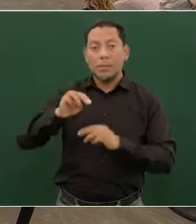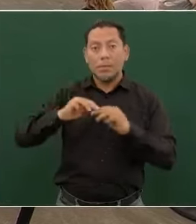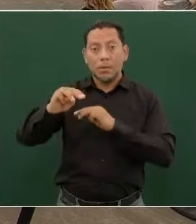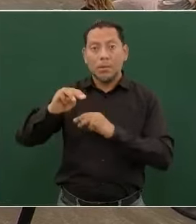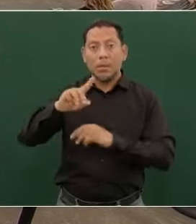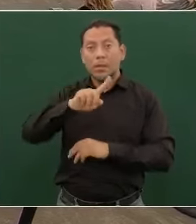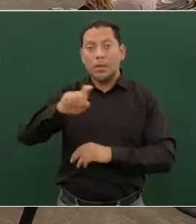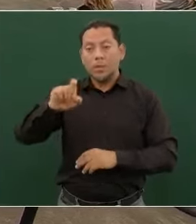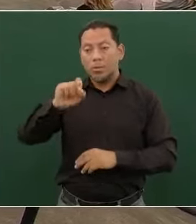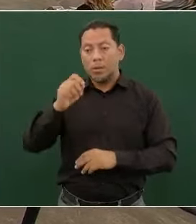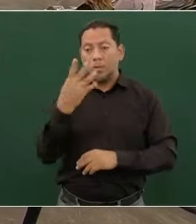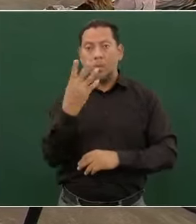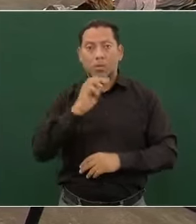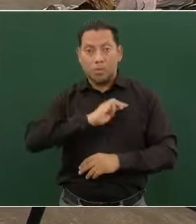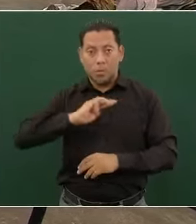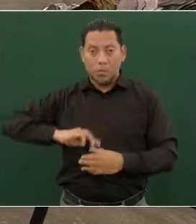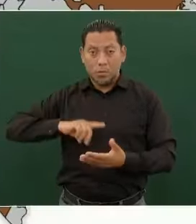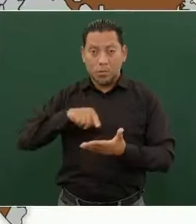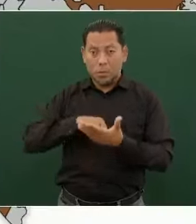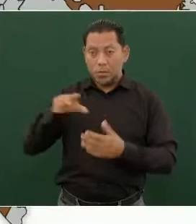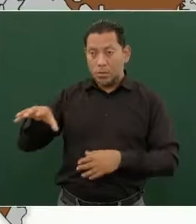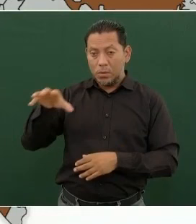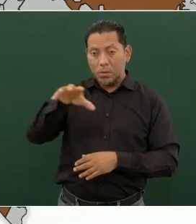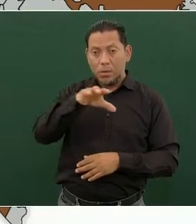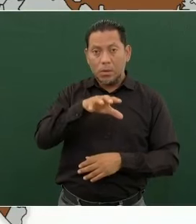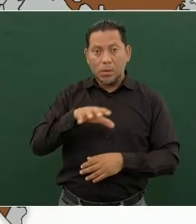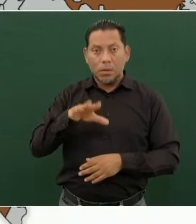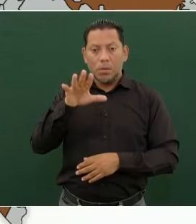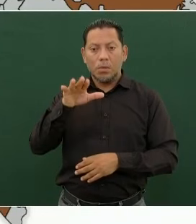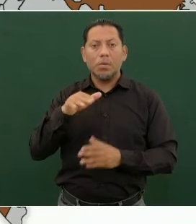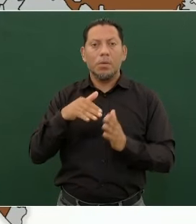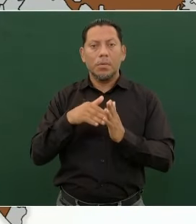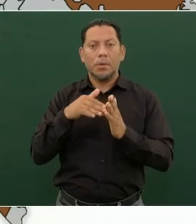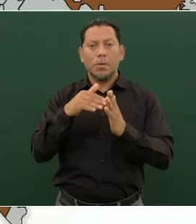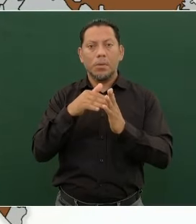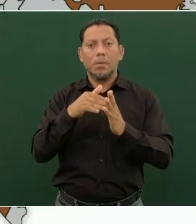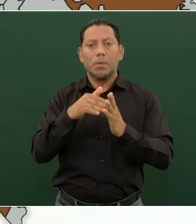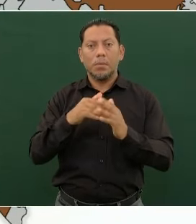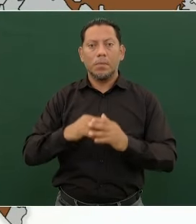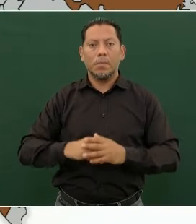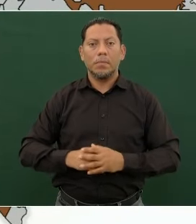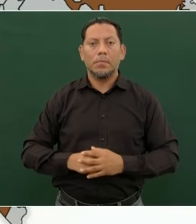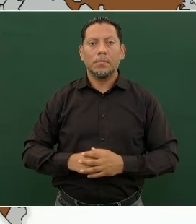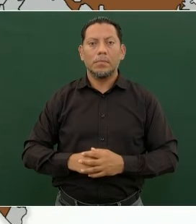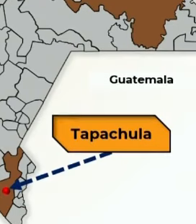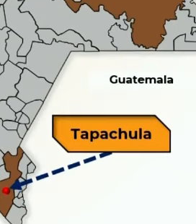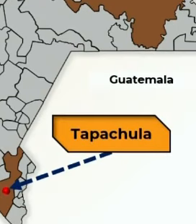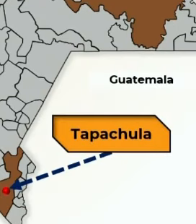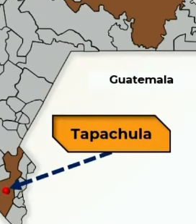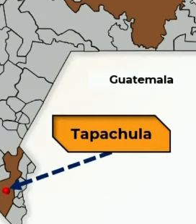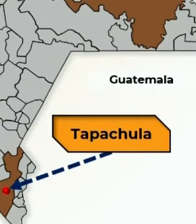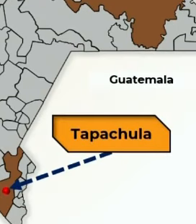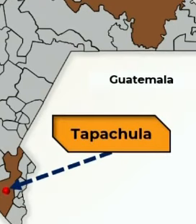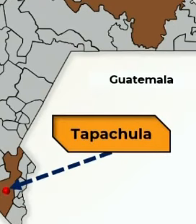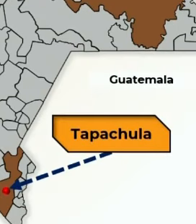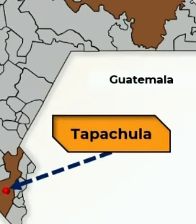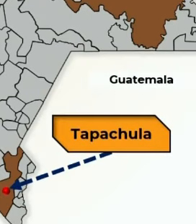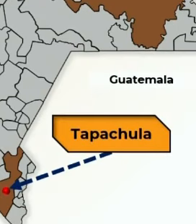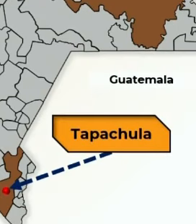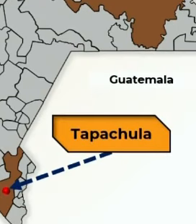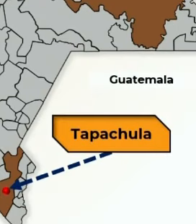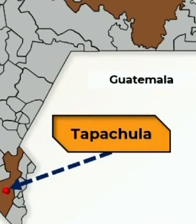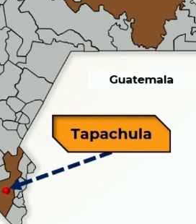municipios y un poco más de cinco y medio millones de habitantes. Tiene tres estados en los que